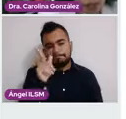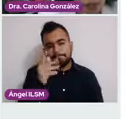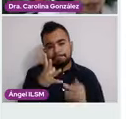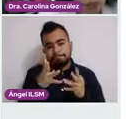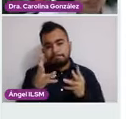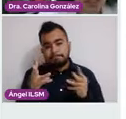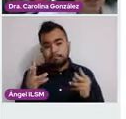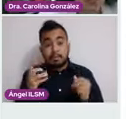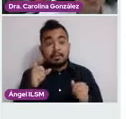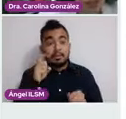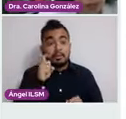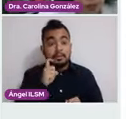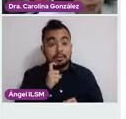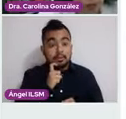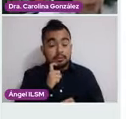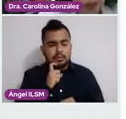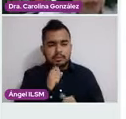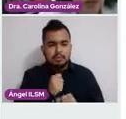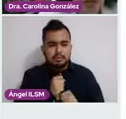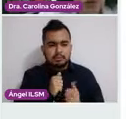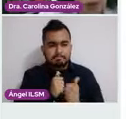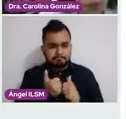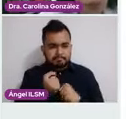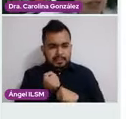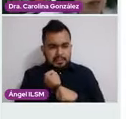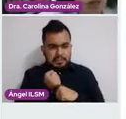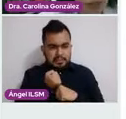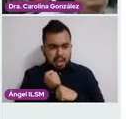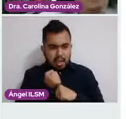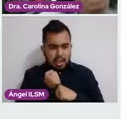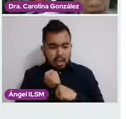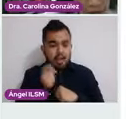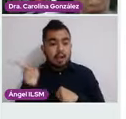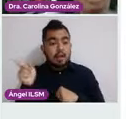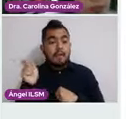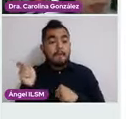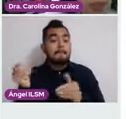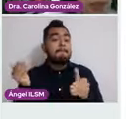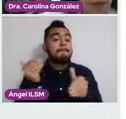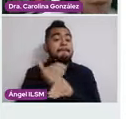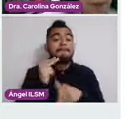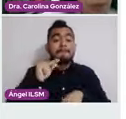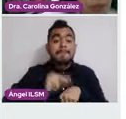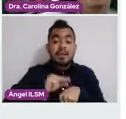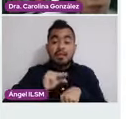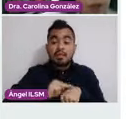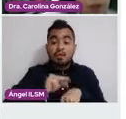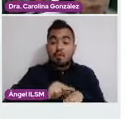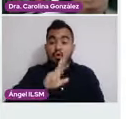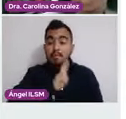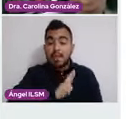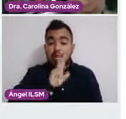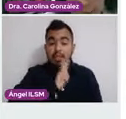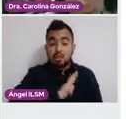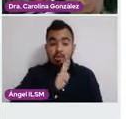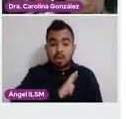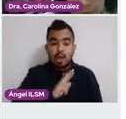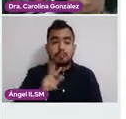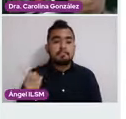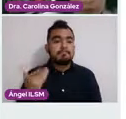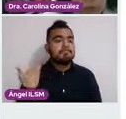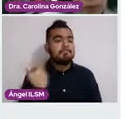tenía relaciones, presentaba un sangradito. Acude a un médico particular que solicita papanicolau y colposcopía.